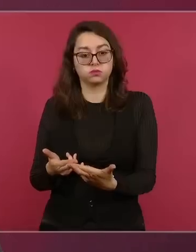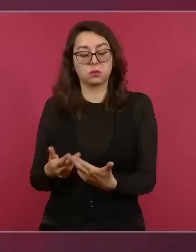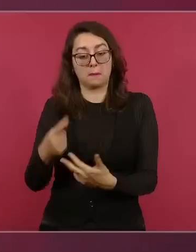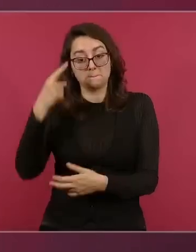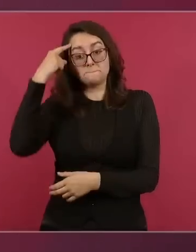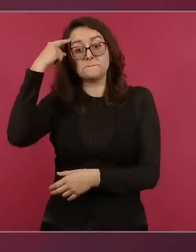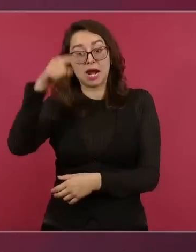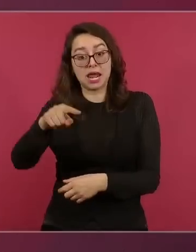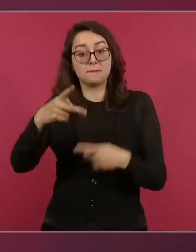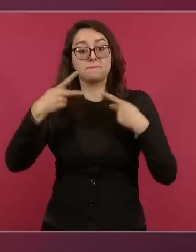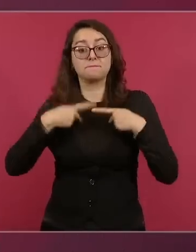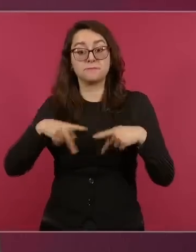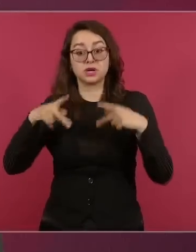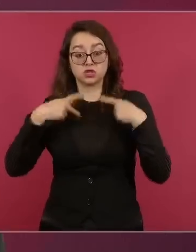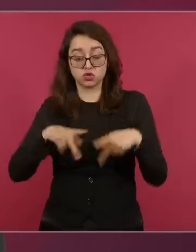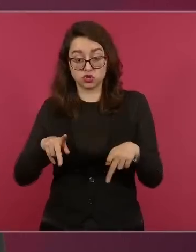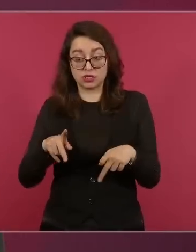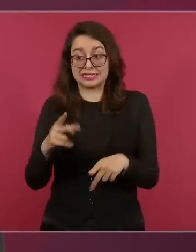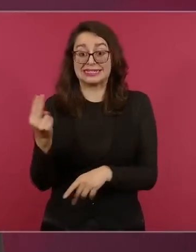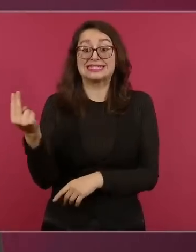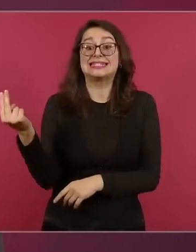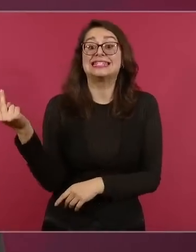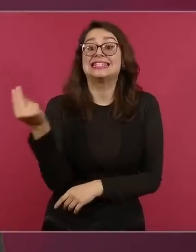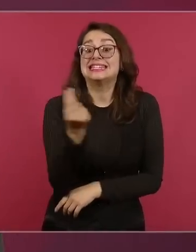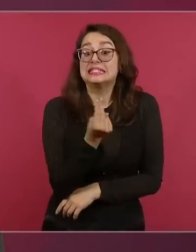las necesitan.